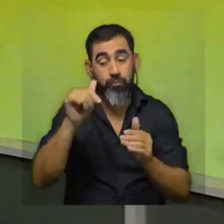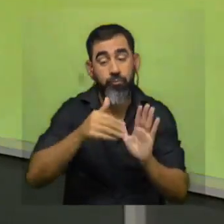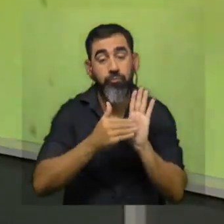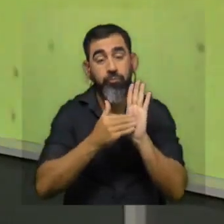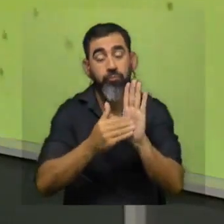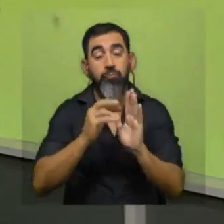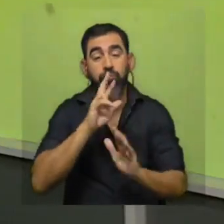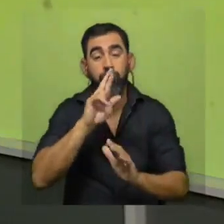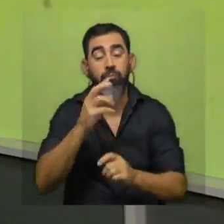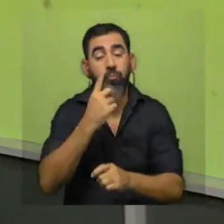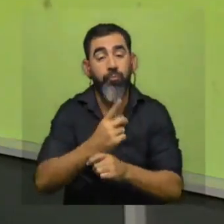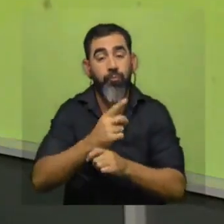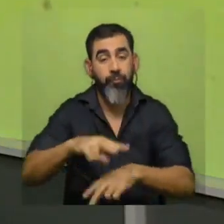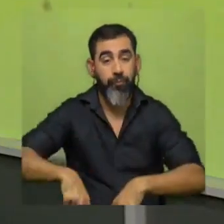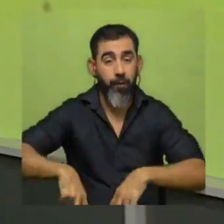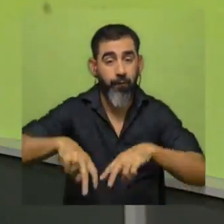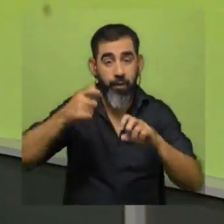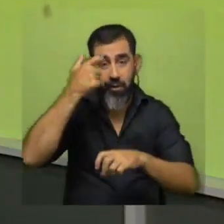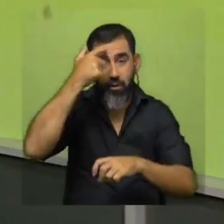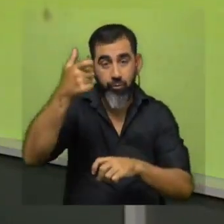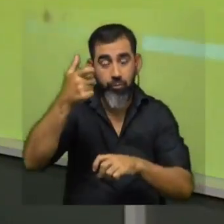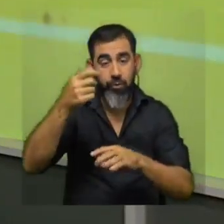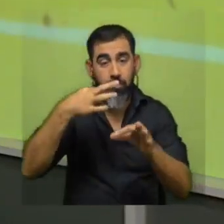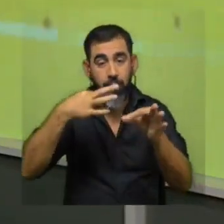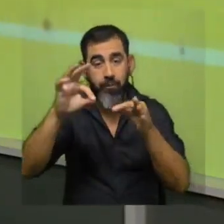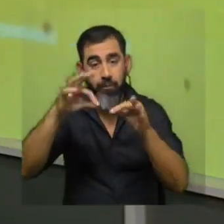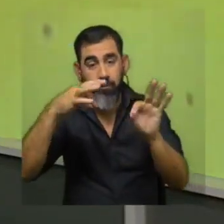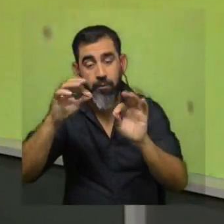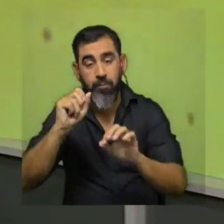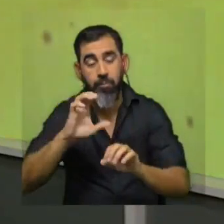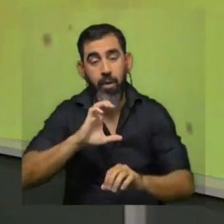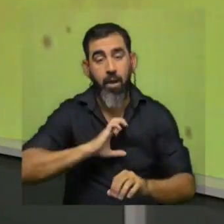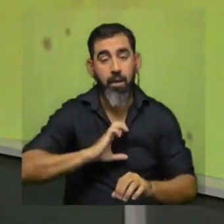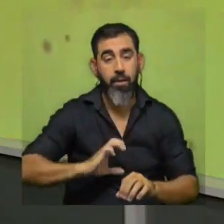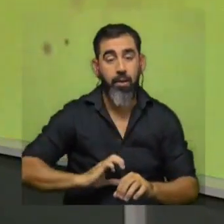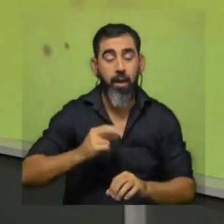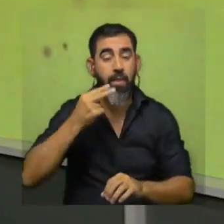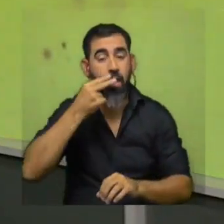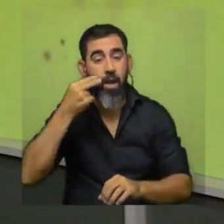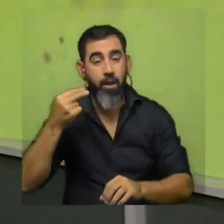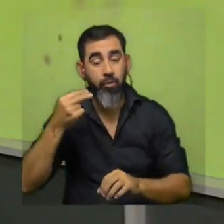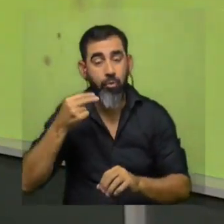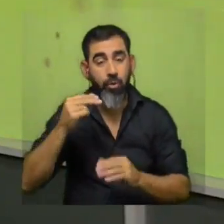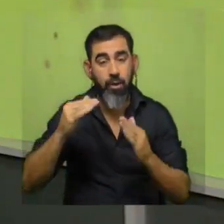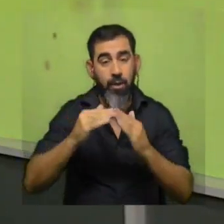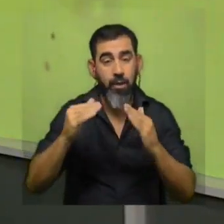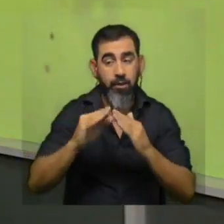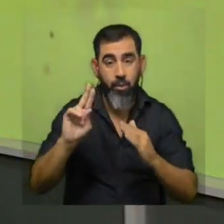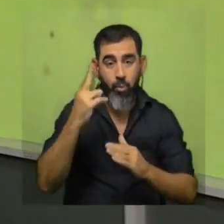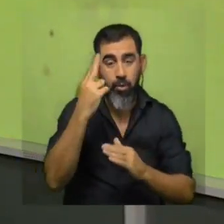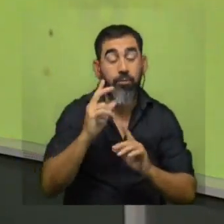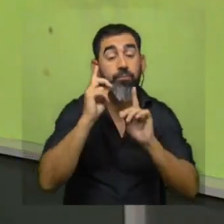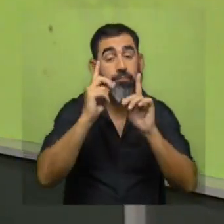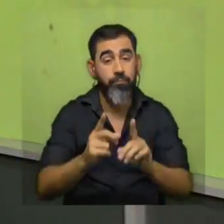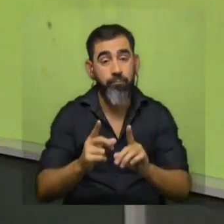los resultados del primer estudio científico que describe las principales características de la población de gatos domésticos en Uruguay. Y